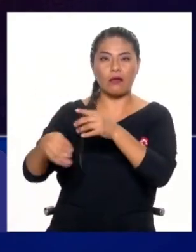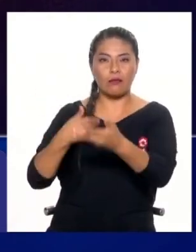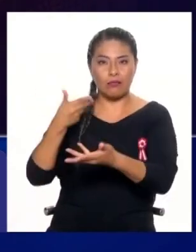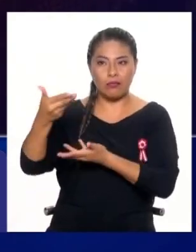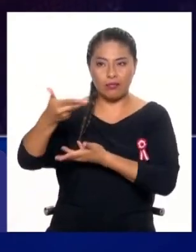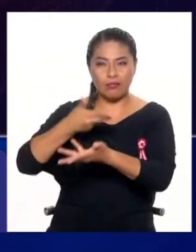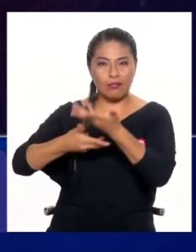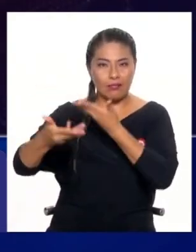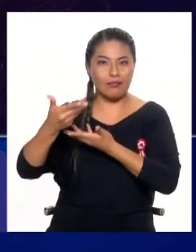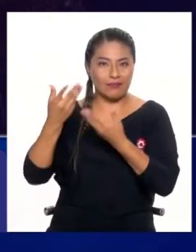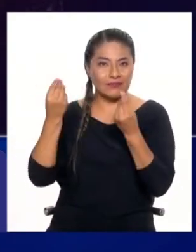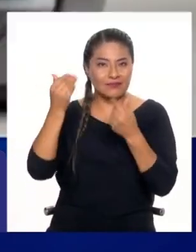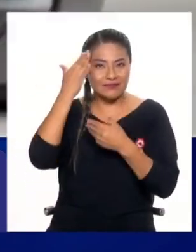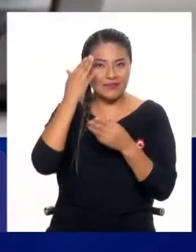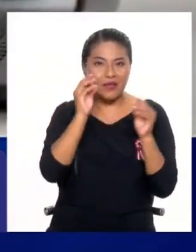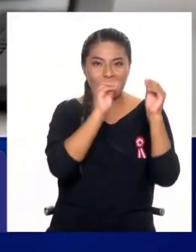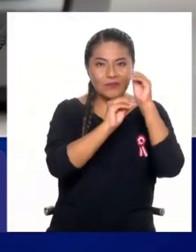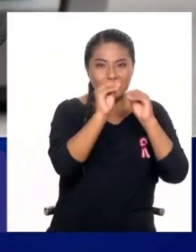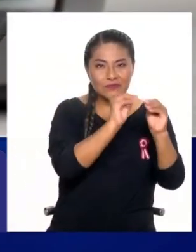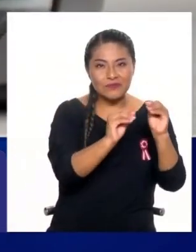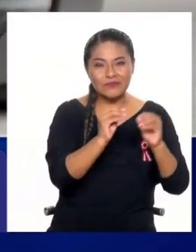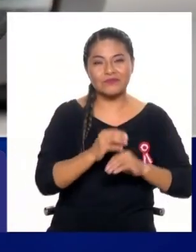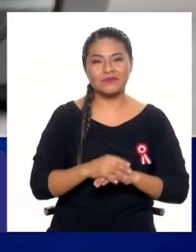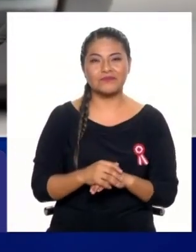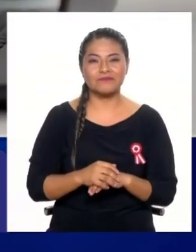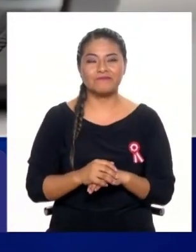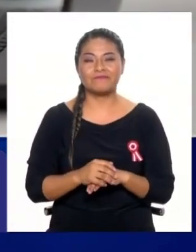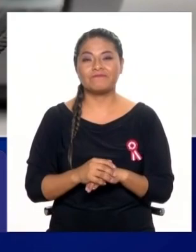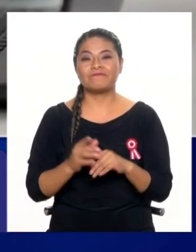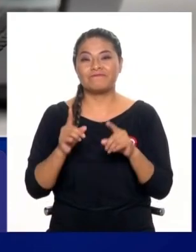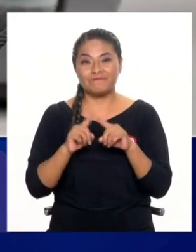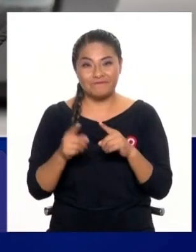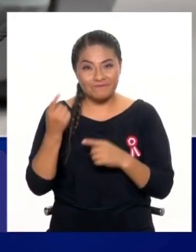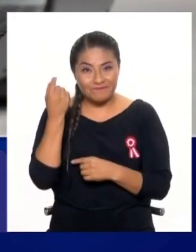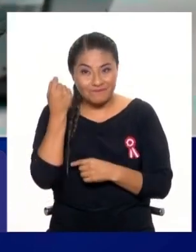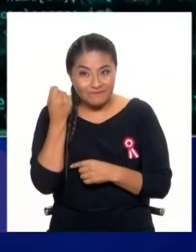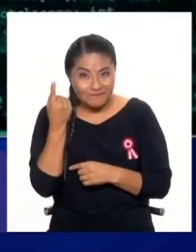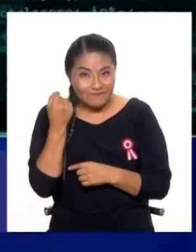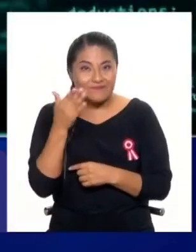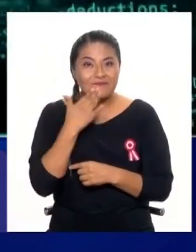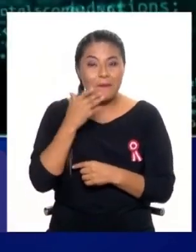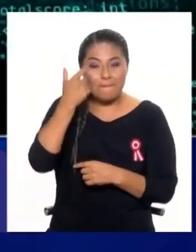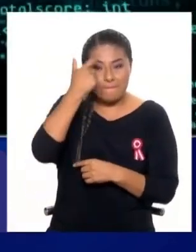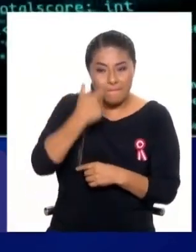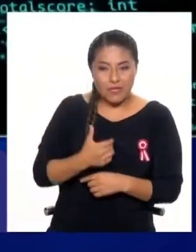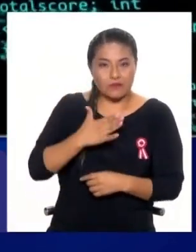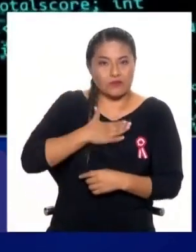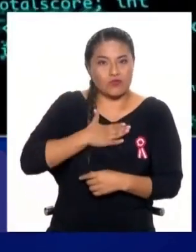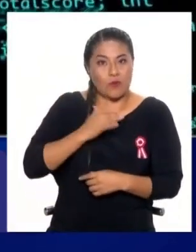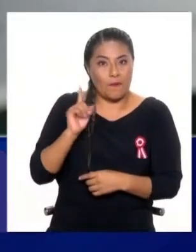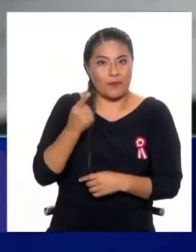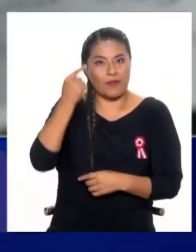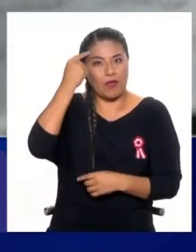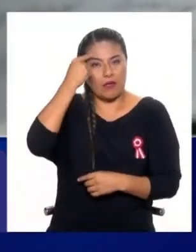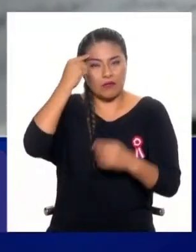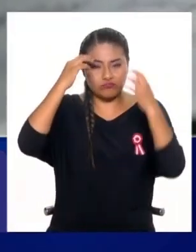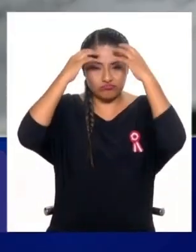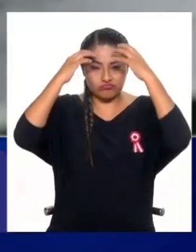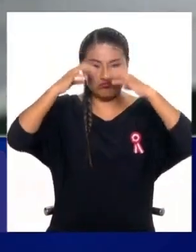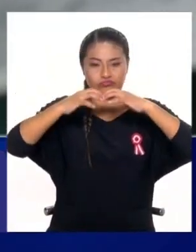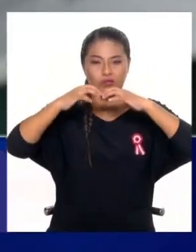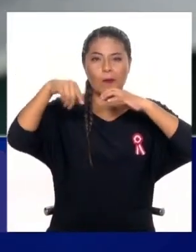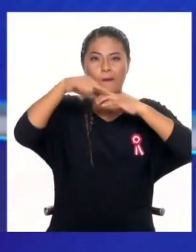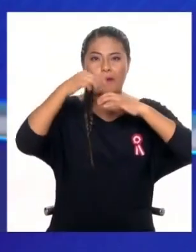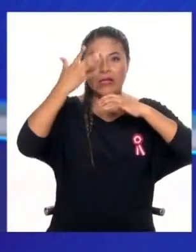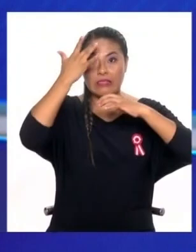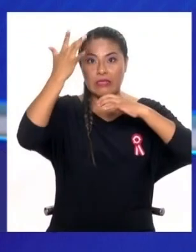lenguajes de programación, ¿no? Pero hay que entender que esto nace del ser humano, la inteligencia está en el ser humano.